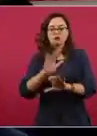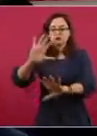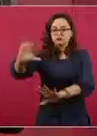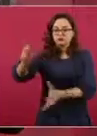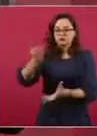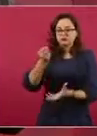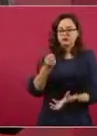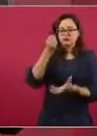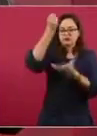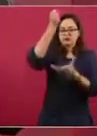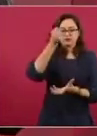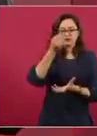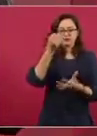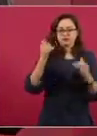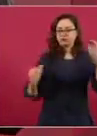menos desigualdad.